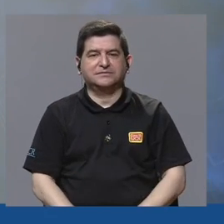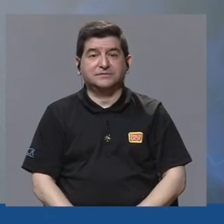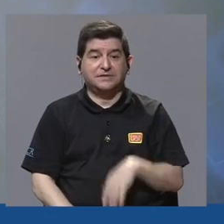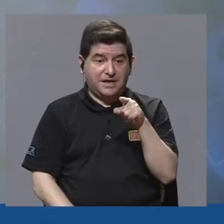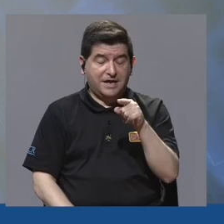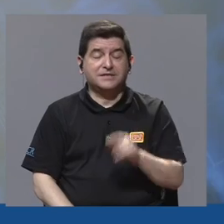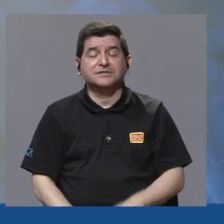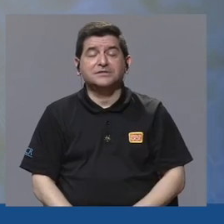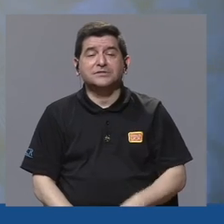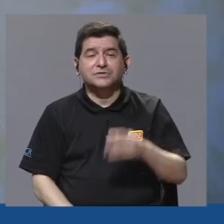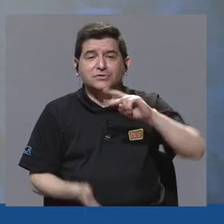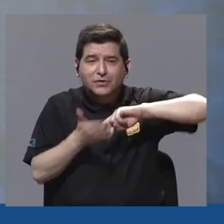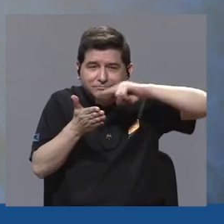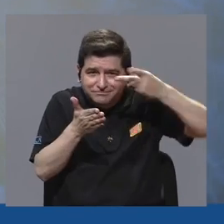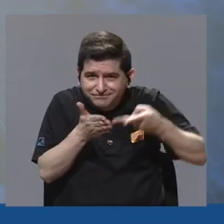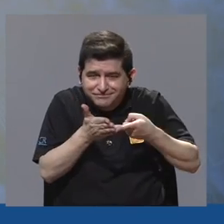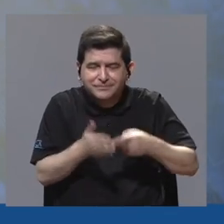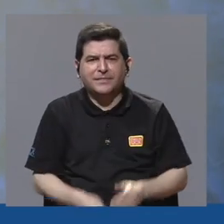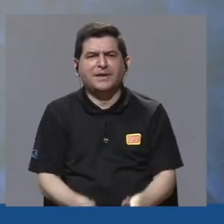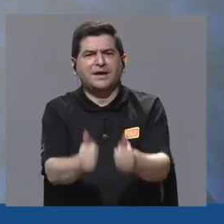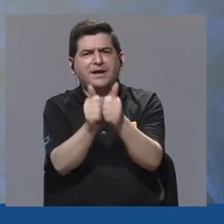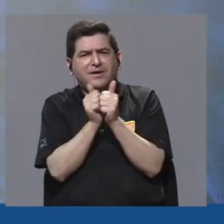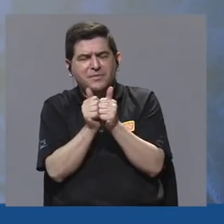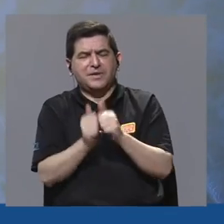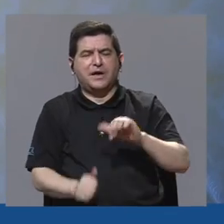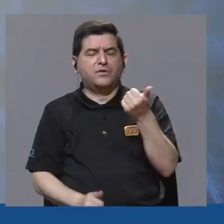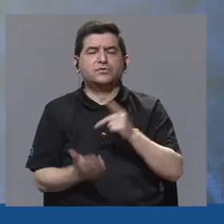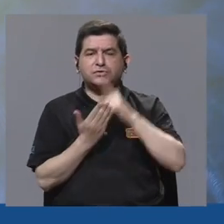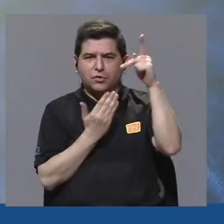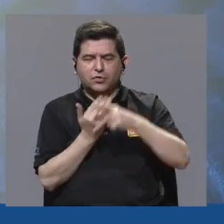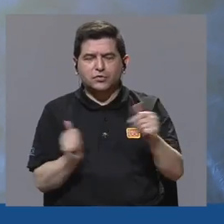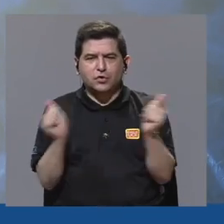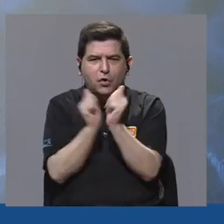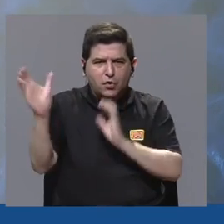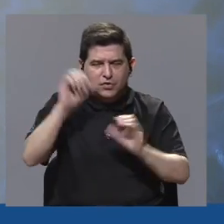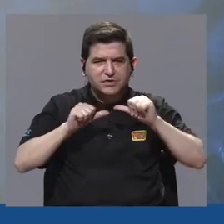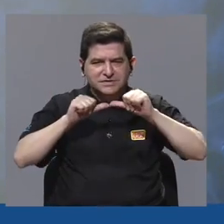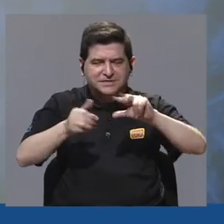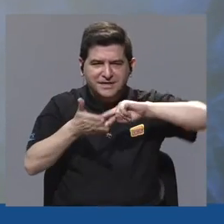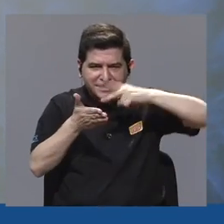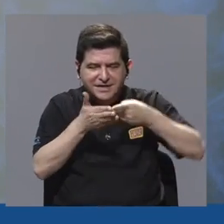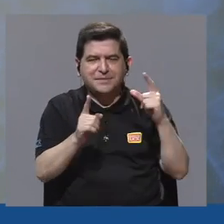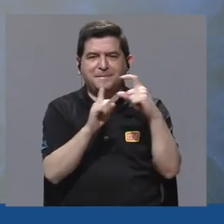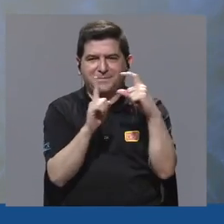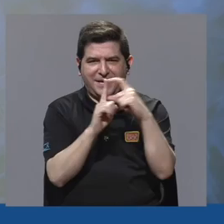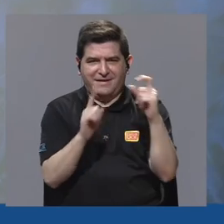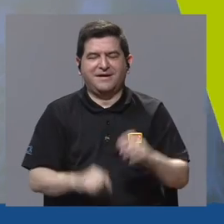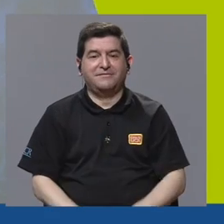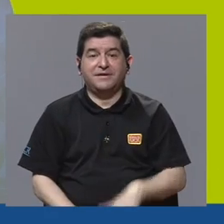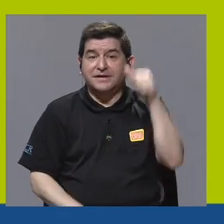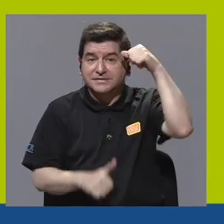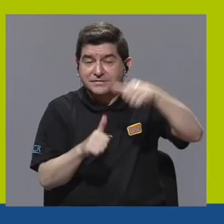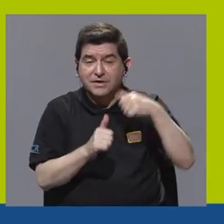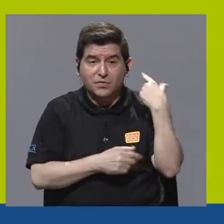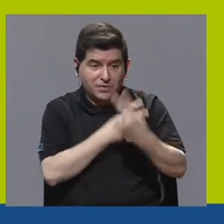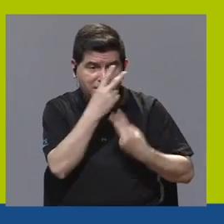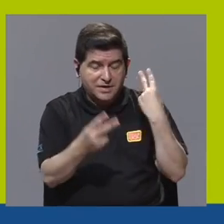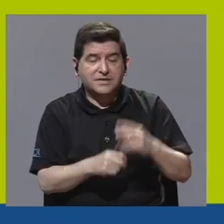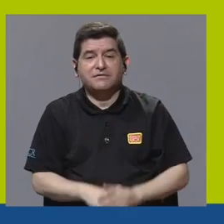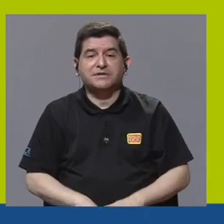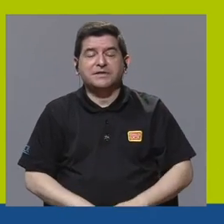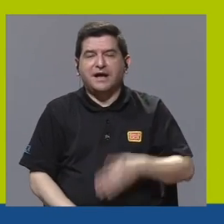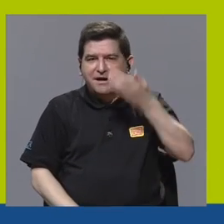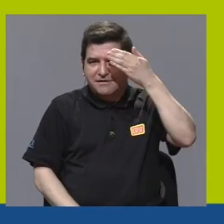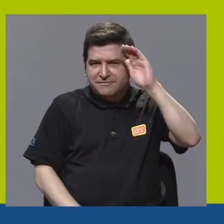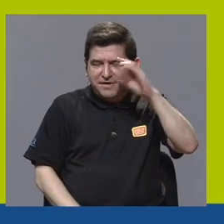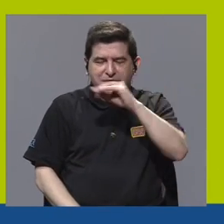Esto fue Conceptos. Los invito a acompañarnos en otro programa de conciencia para seguir definiendo más palabras. No olviden visitar nuestras